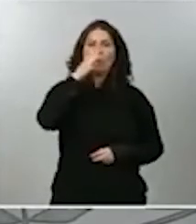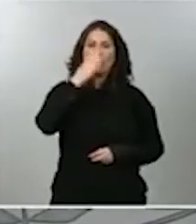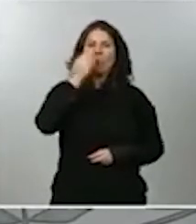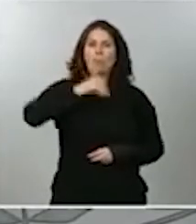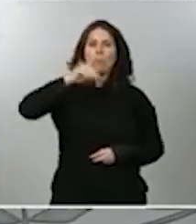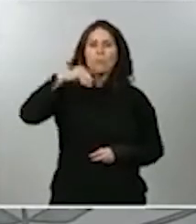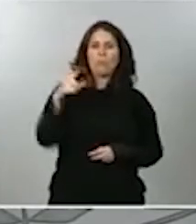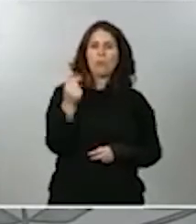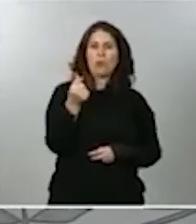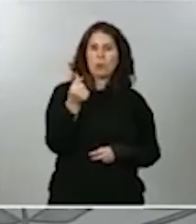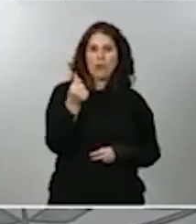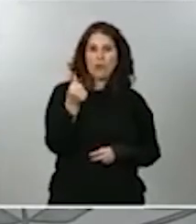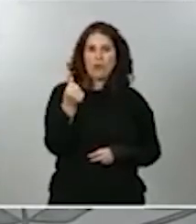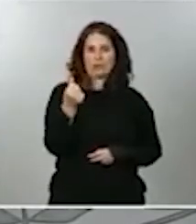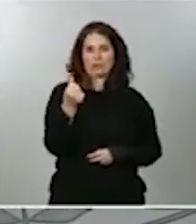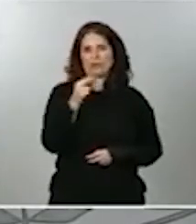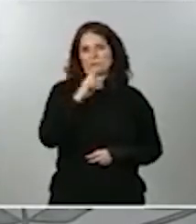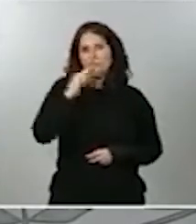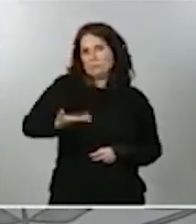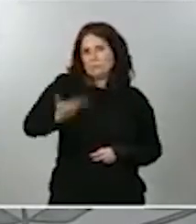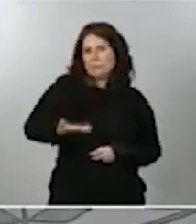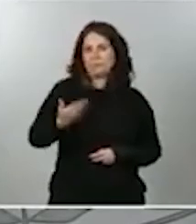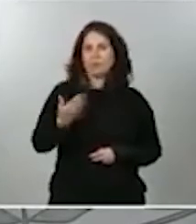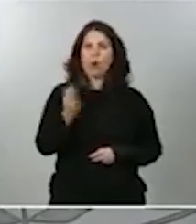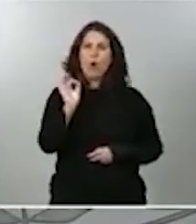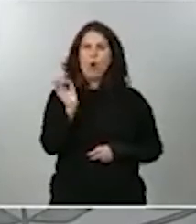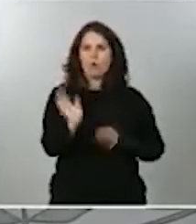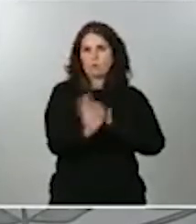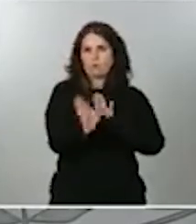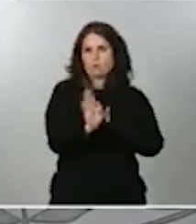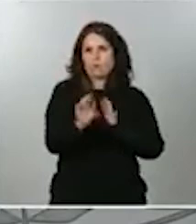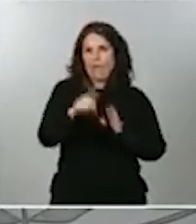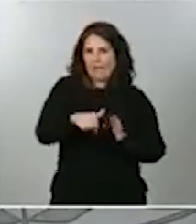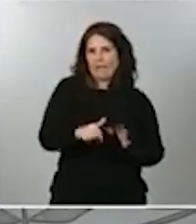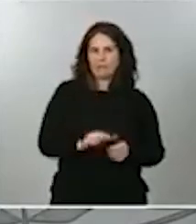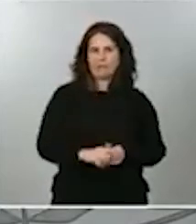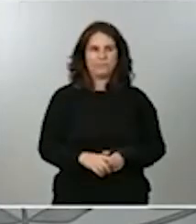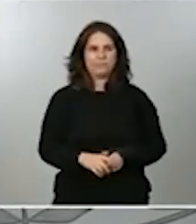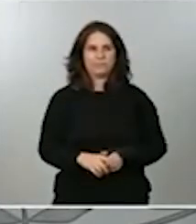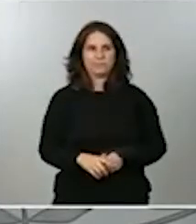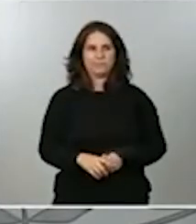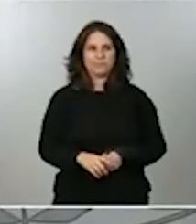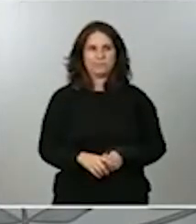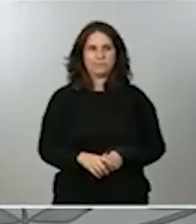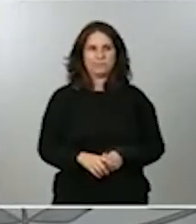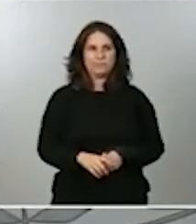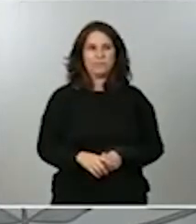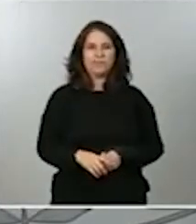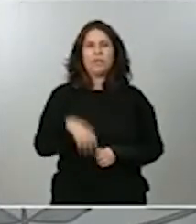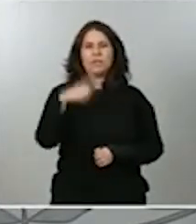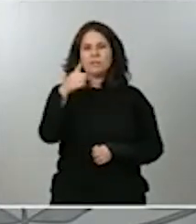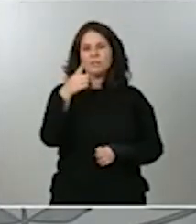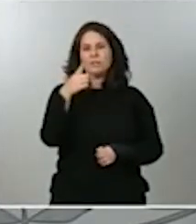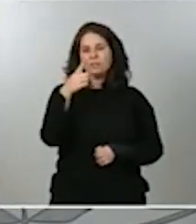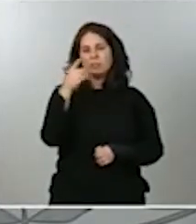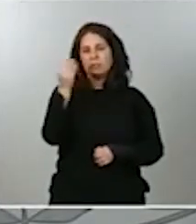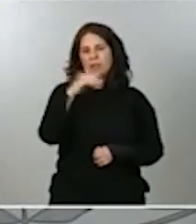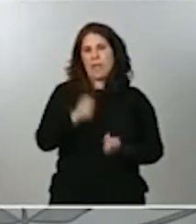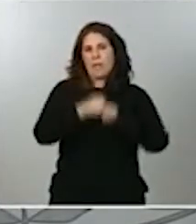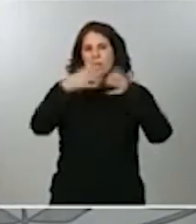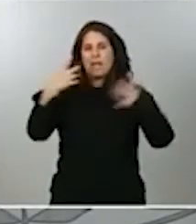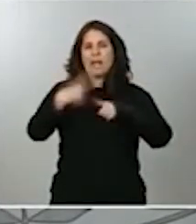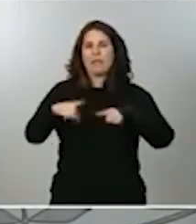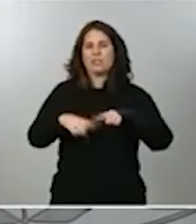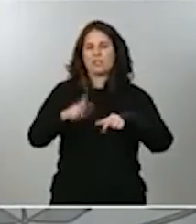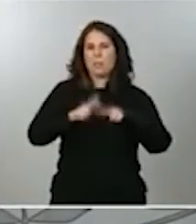las plusvalías que se mantengan latentes. Es una medida que refuerza y amplía estos elementos de prevención y